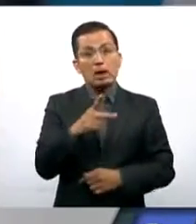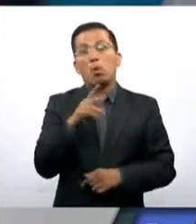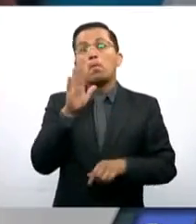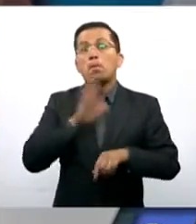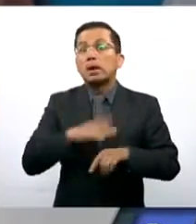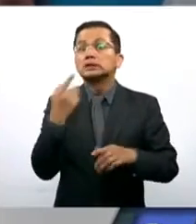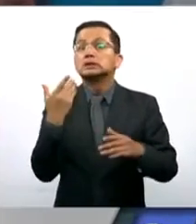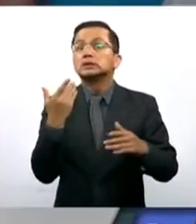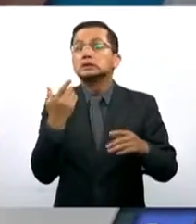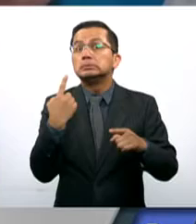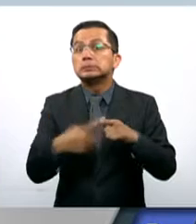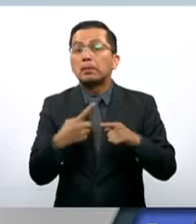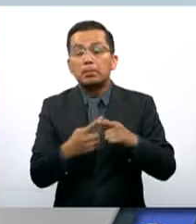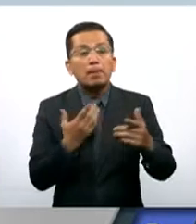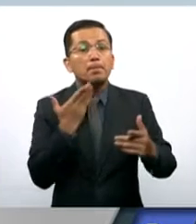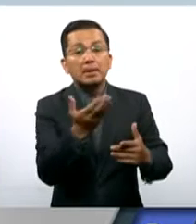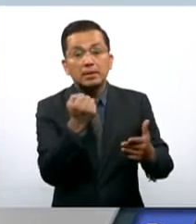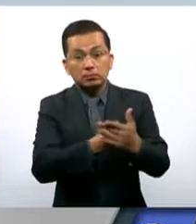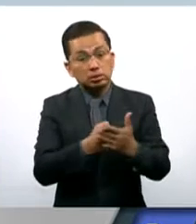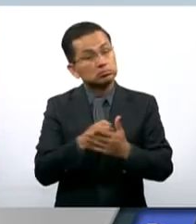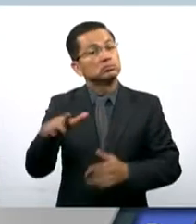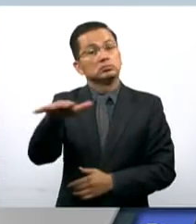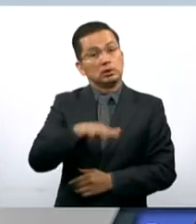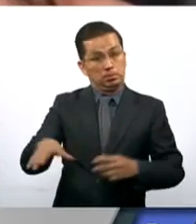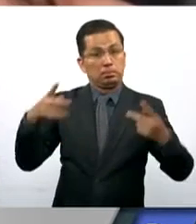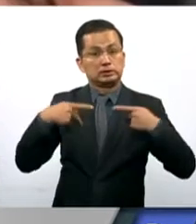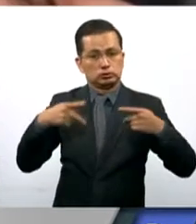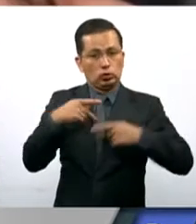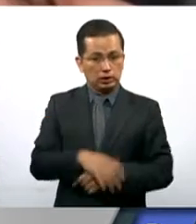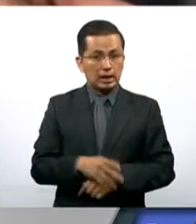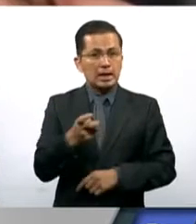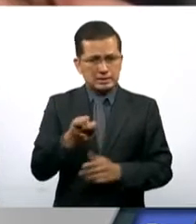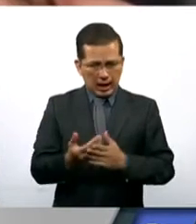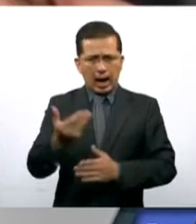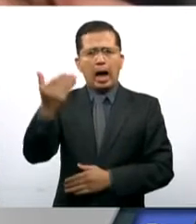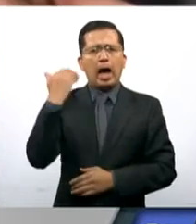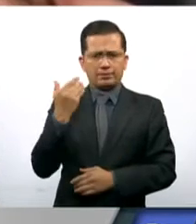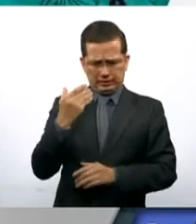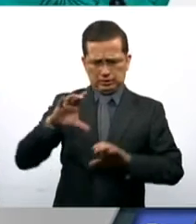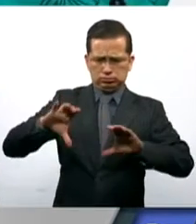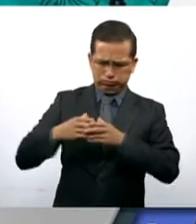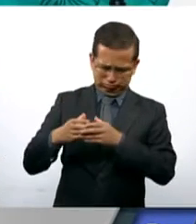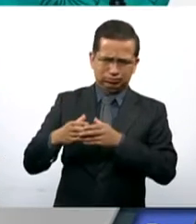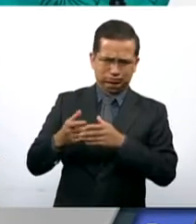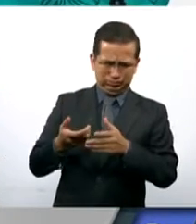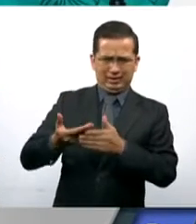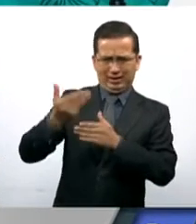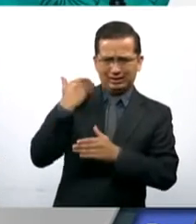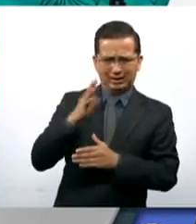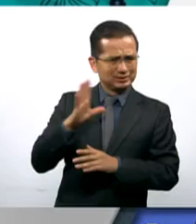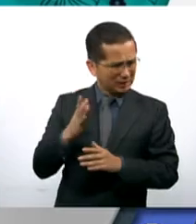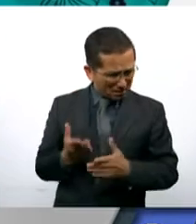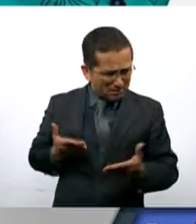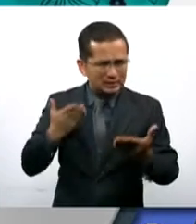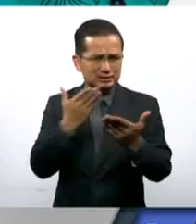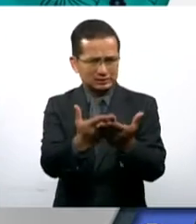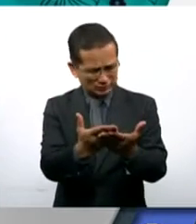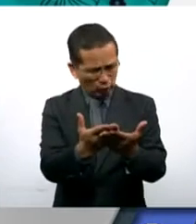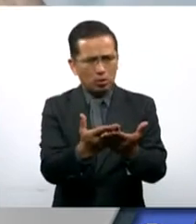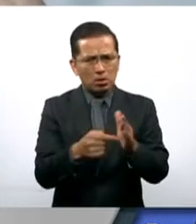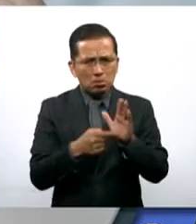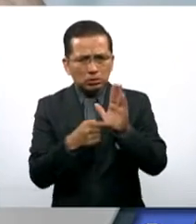civil. Esa iniciativa se presentó en la legislatura pasada, hubo mucha comunicación con la Secretaría de Hacienda.